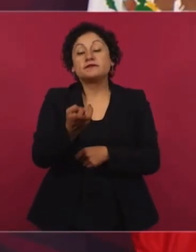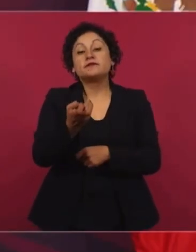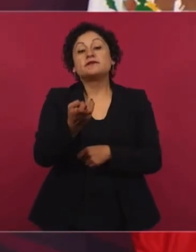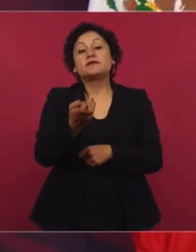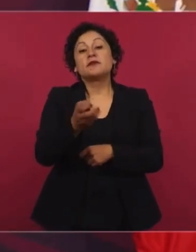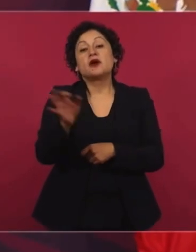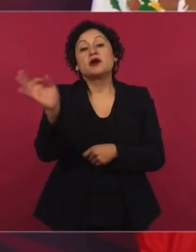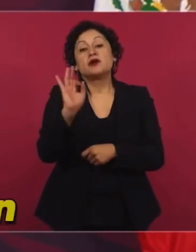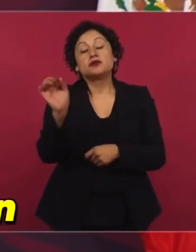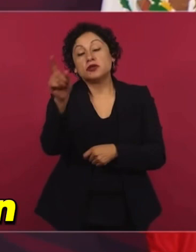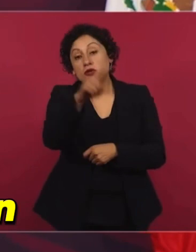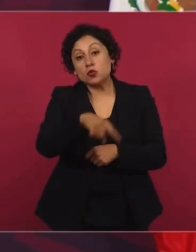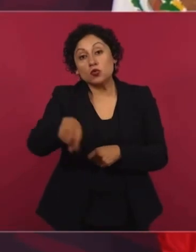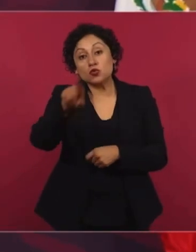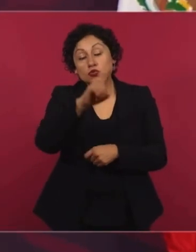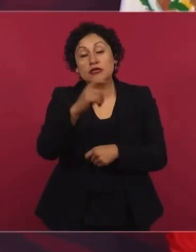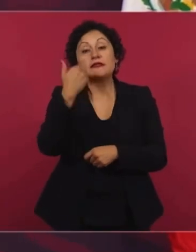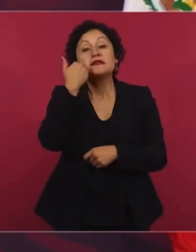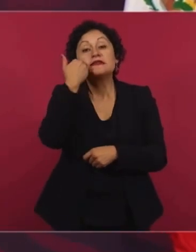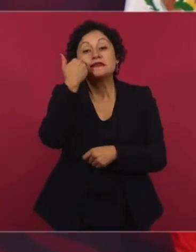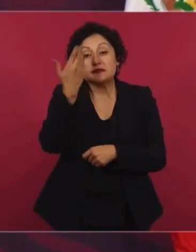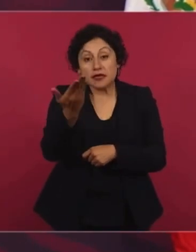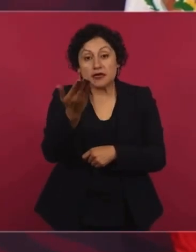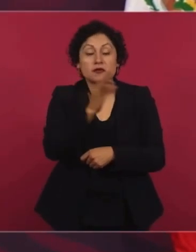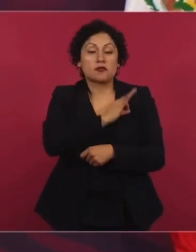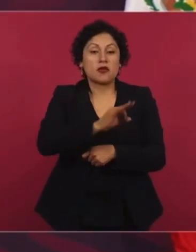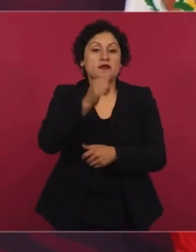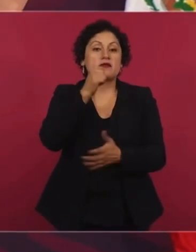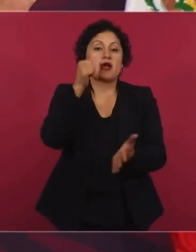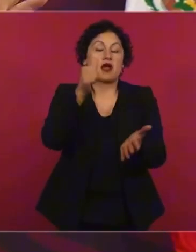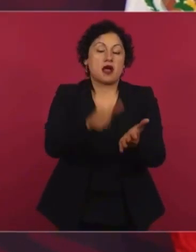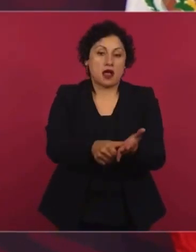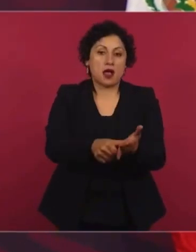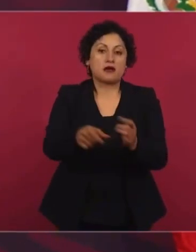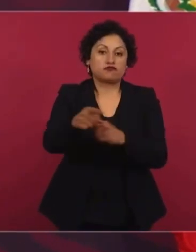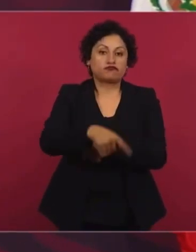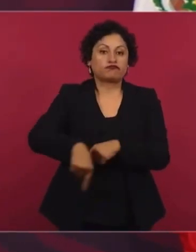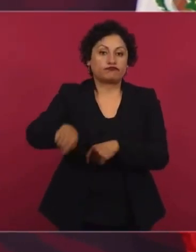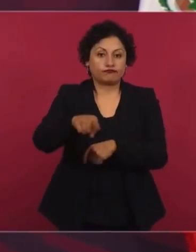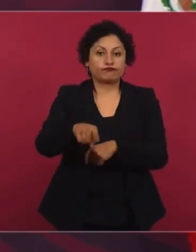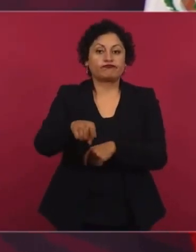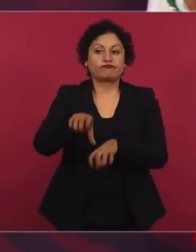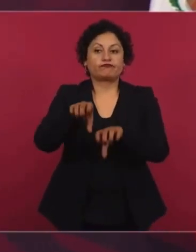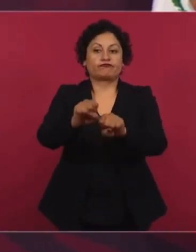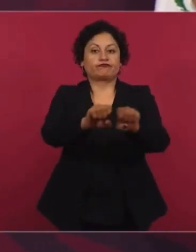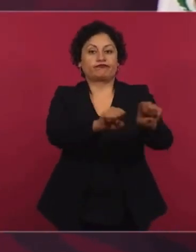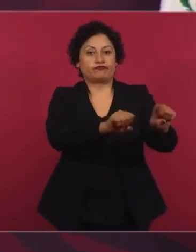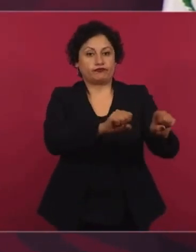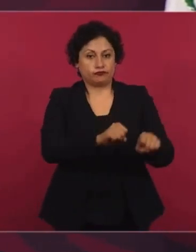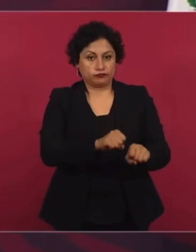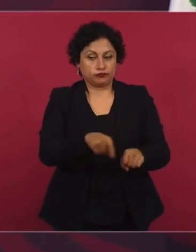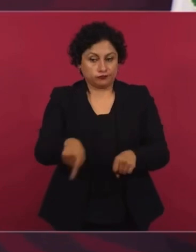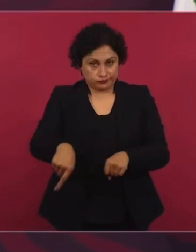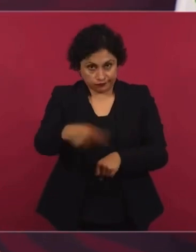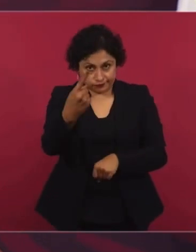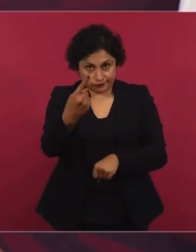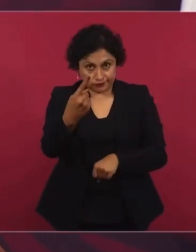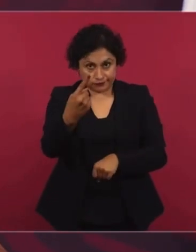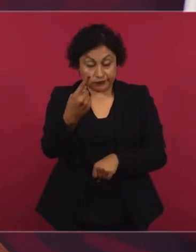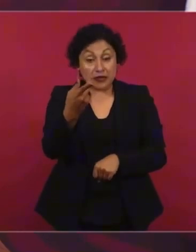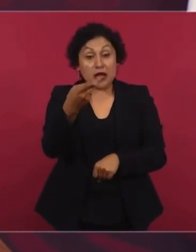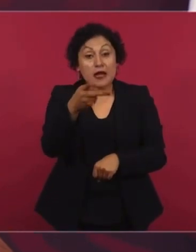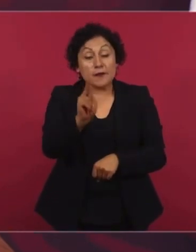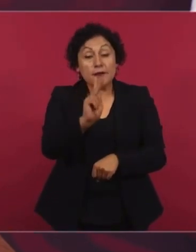las órdenes de aprehensión. Ahí pasó algo muy raro.